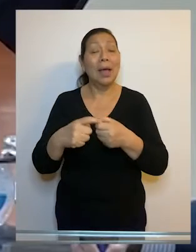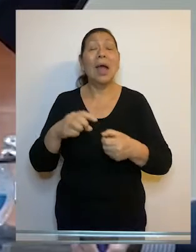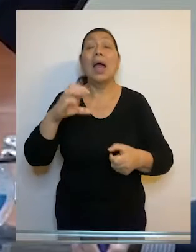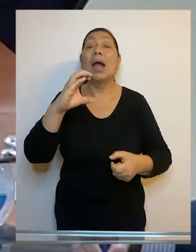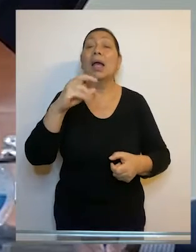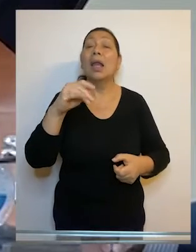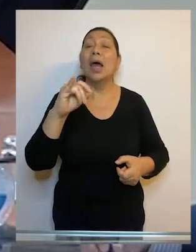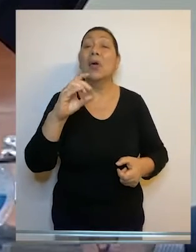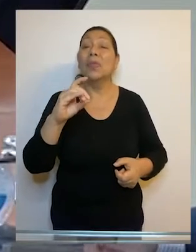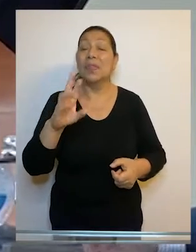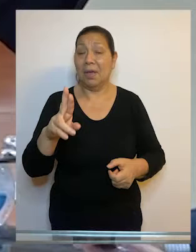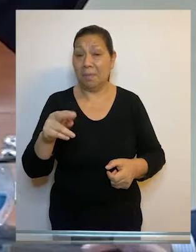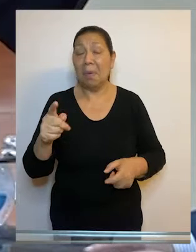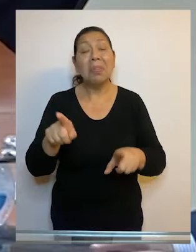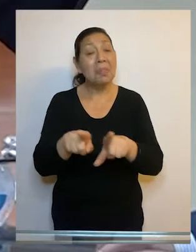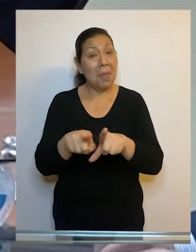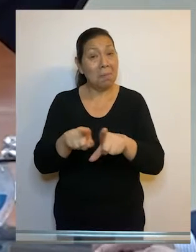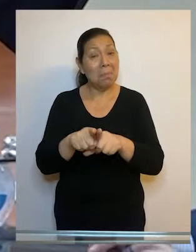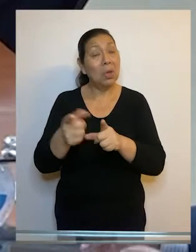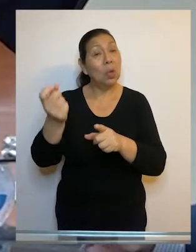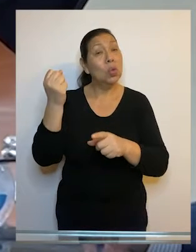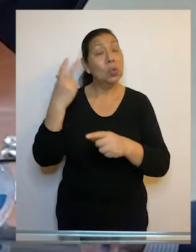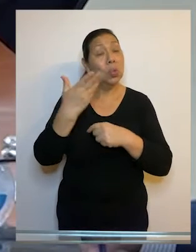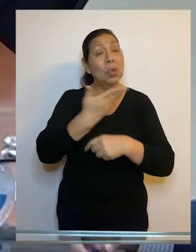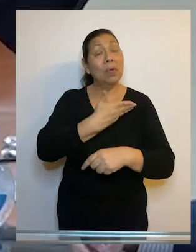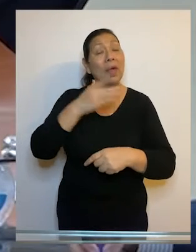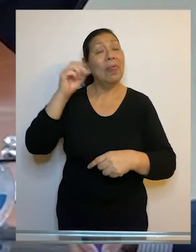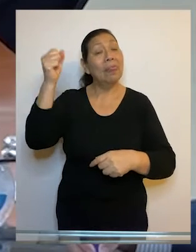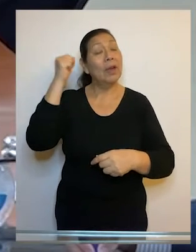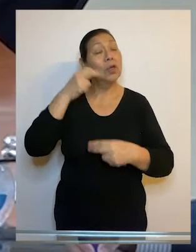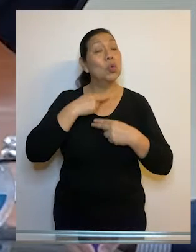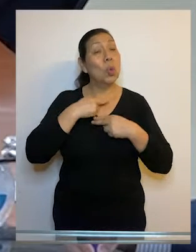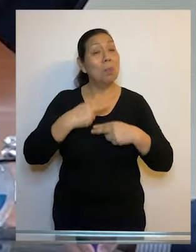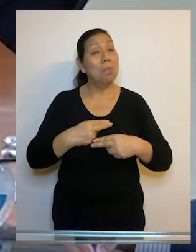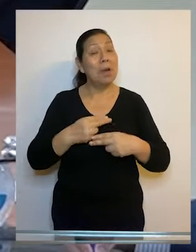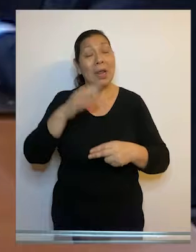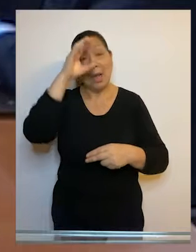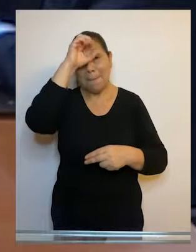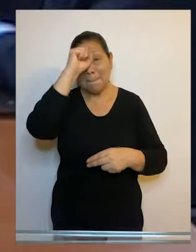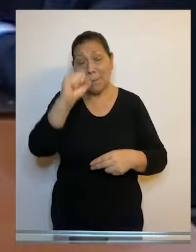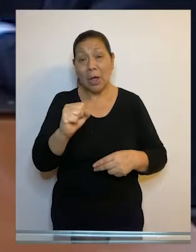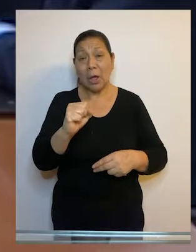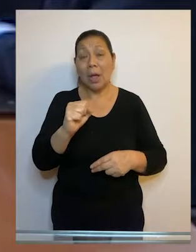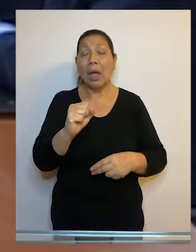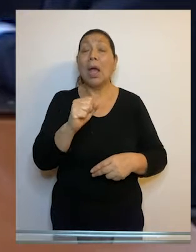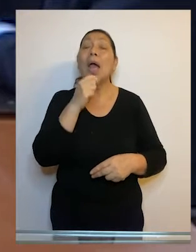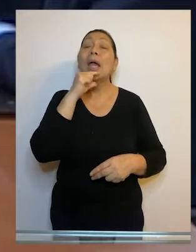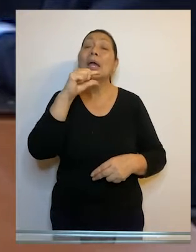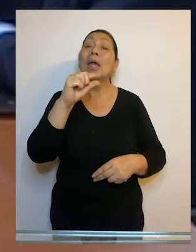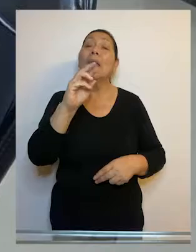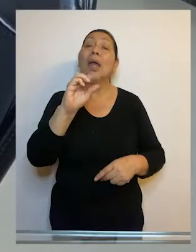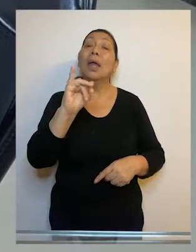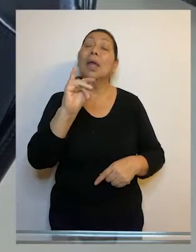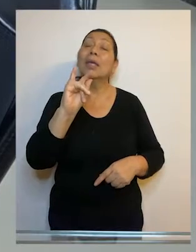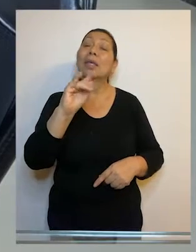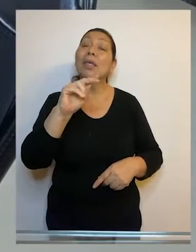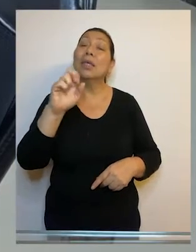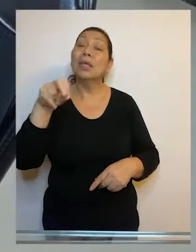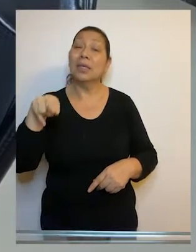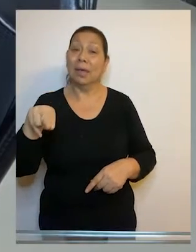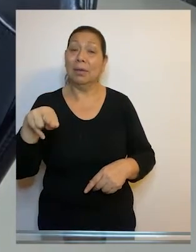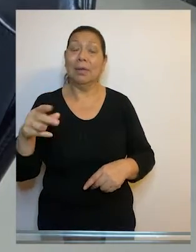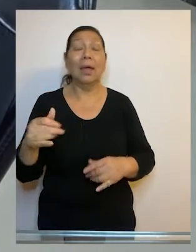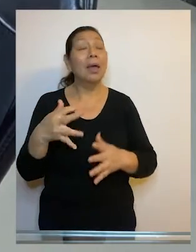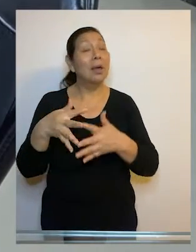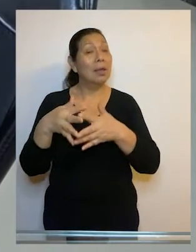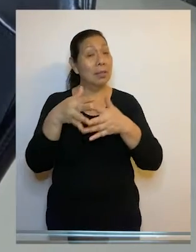interina, María Claudia Pulido. También participó el subdirector de Derechos Humanos de la Cancillería, Gonzalo Guillén. El presidente